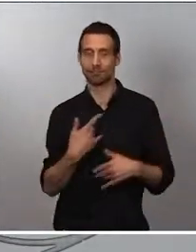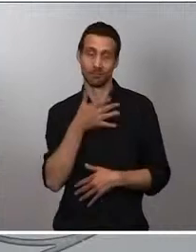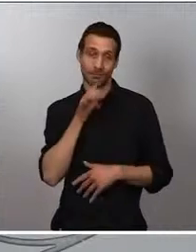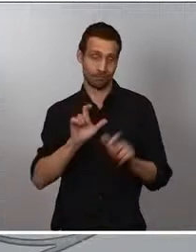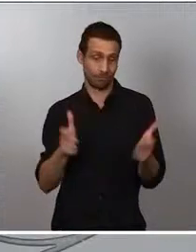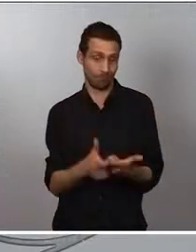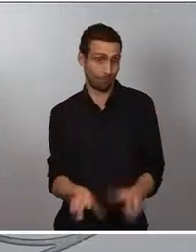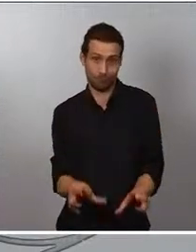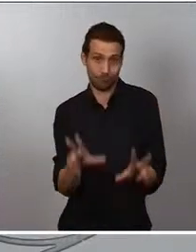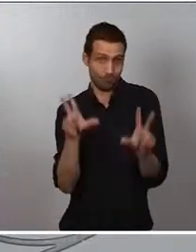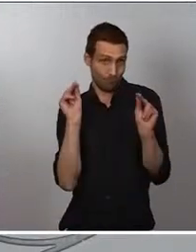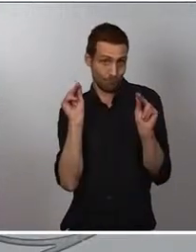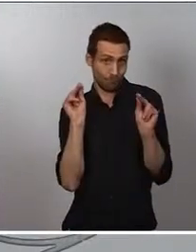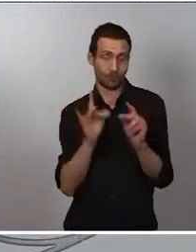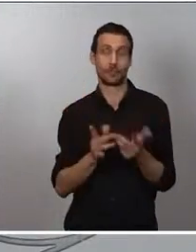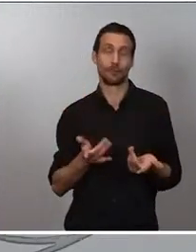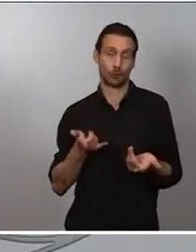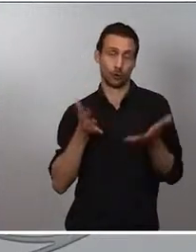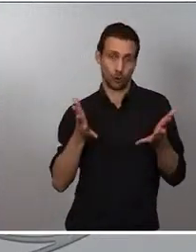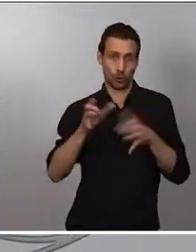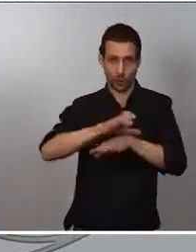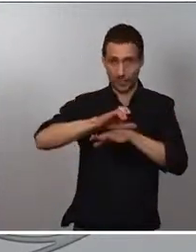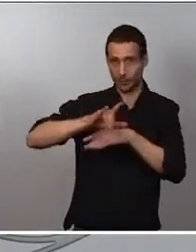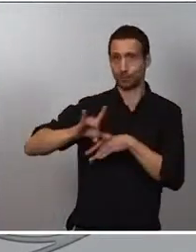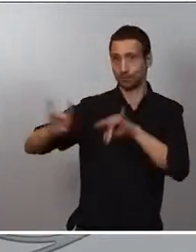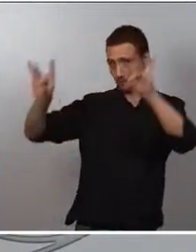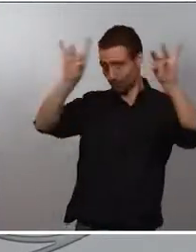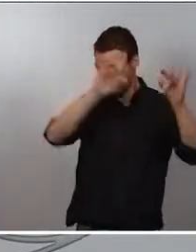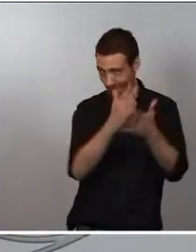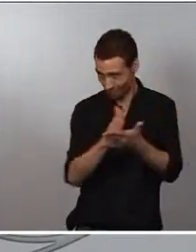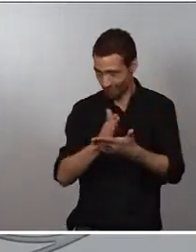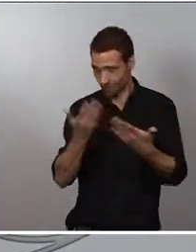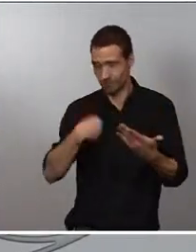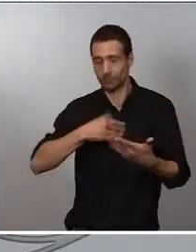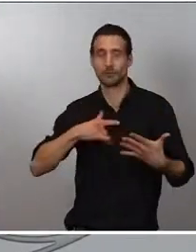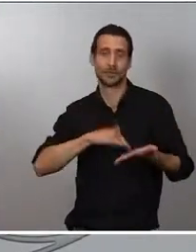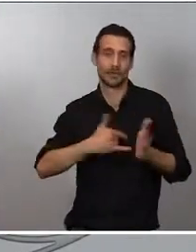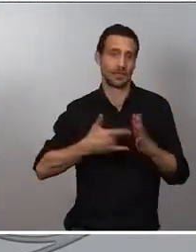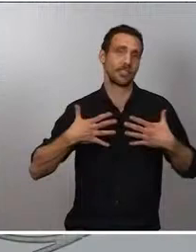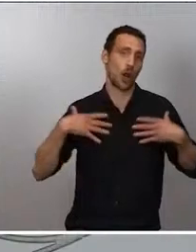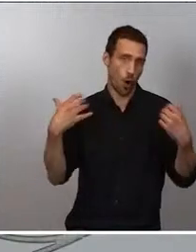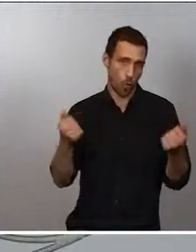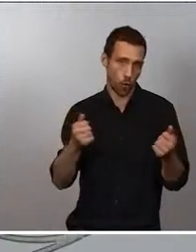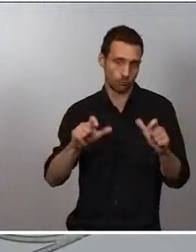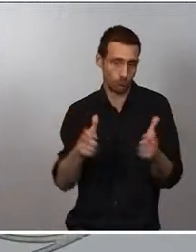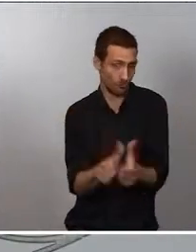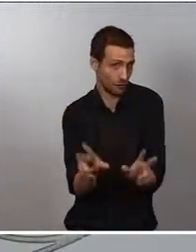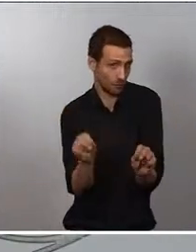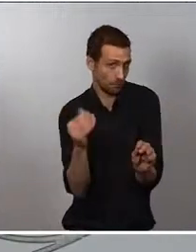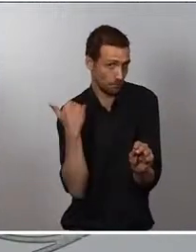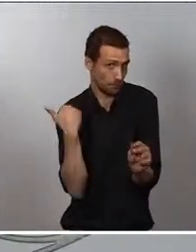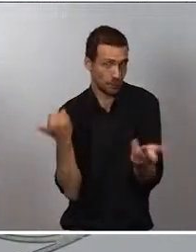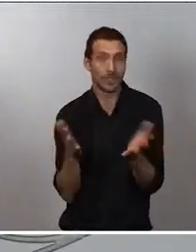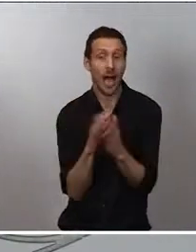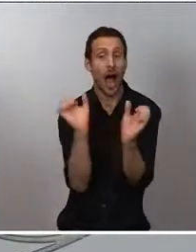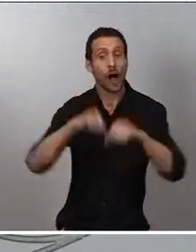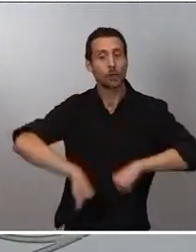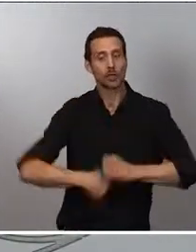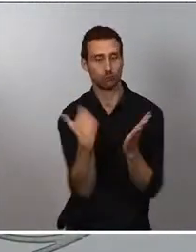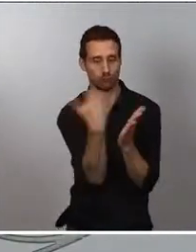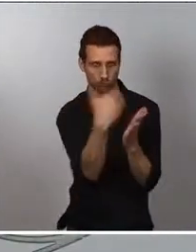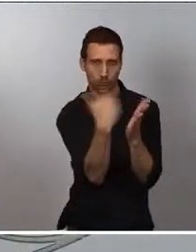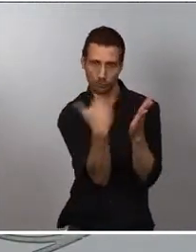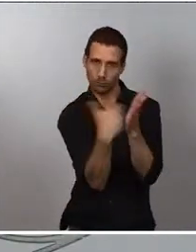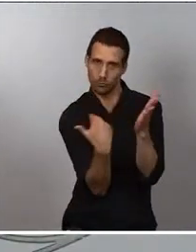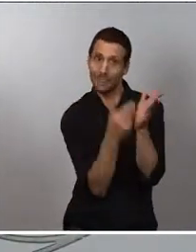Interterritual del Sistema Nacional de Salud y paso a darles a conocer los acuerdos que en el mismo y los temas que hemos alcanzado, no sin antes